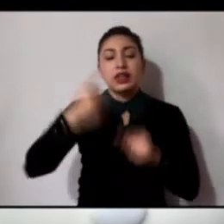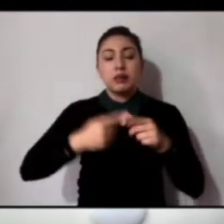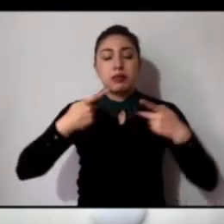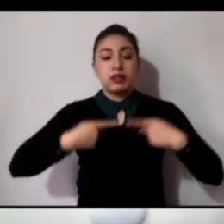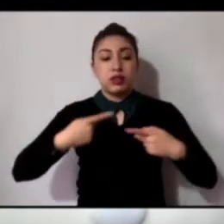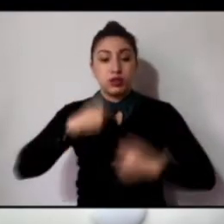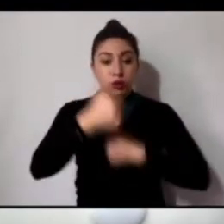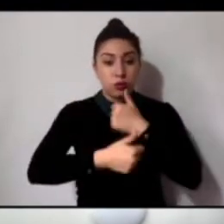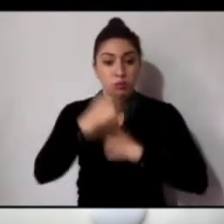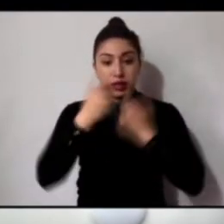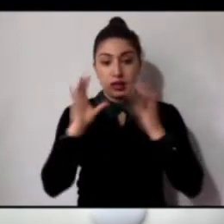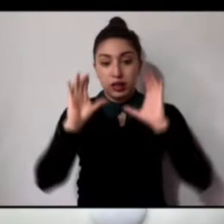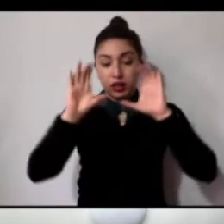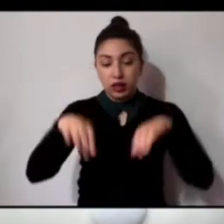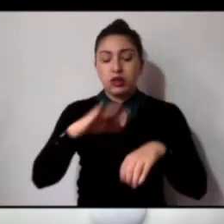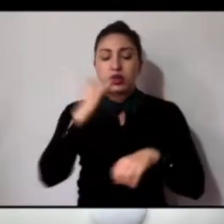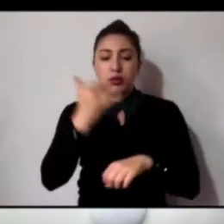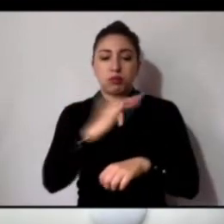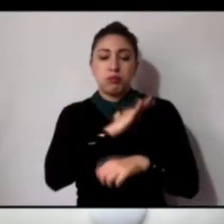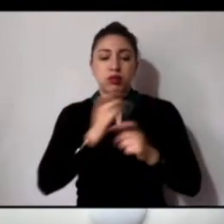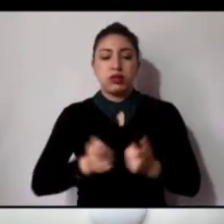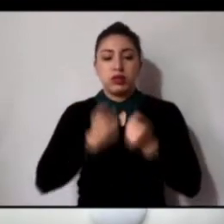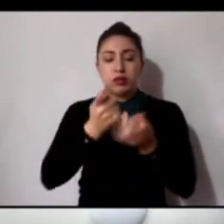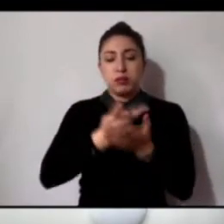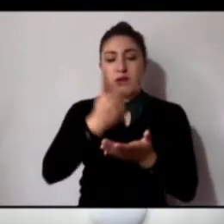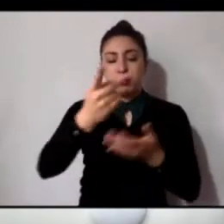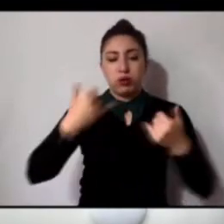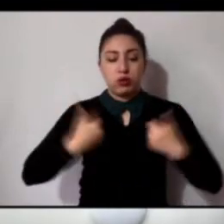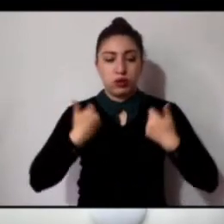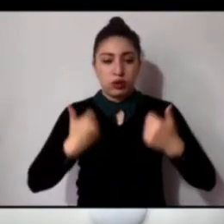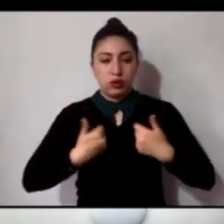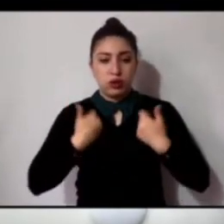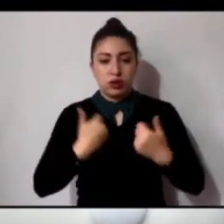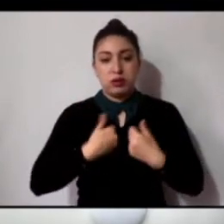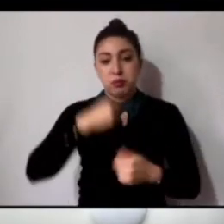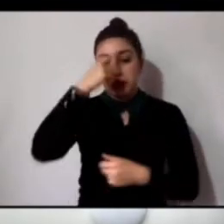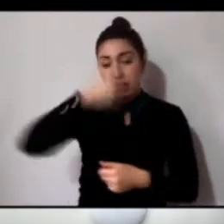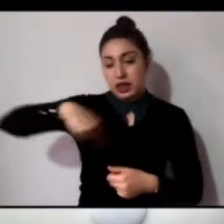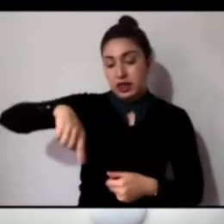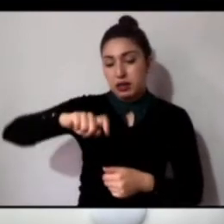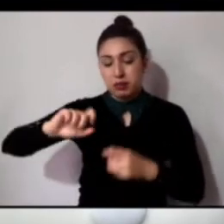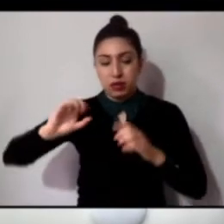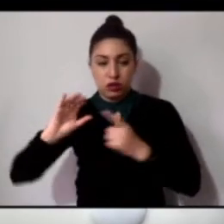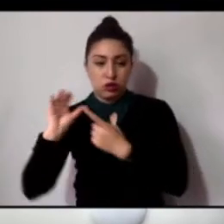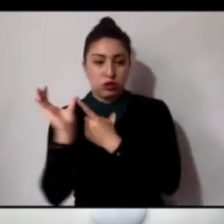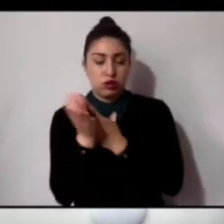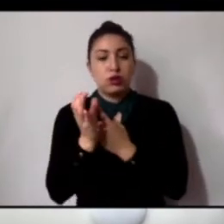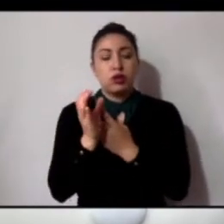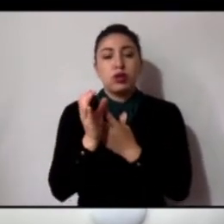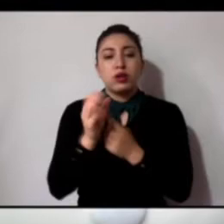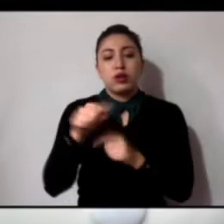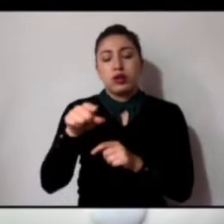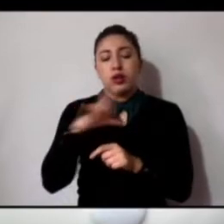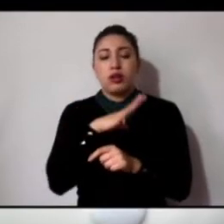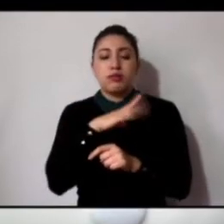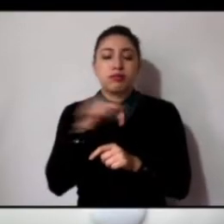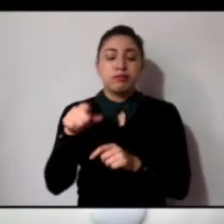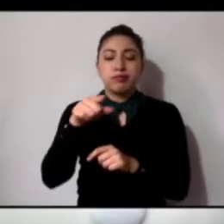2019, con la finalidad de que los integrantes de esta comisión, quienes fungen como jurado calificador,